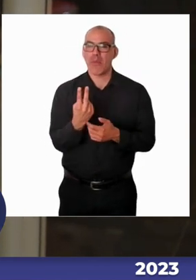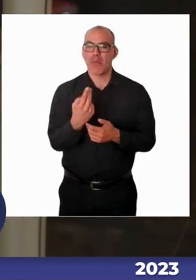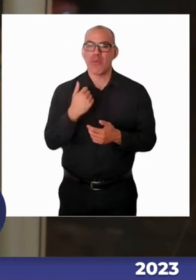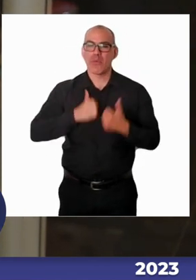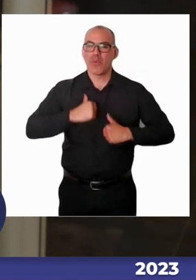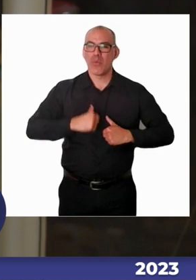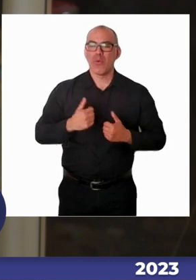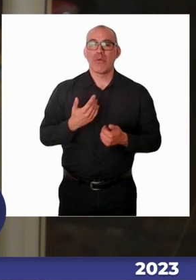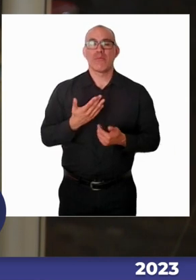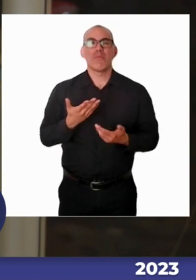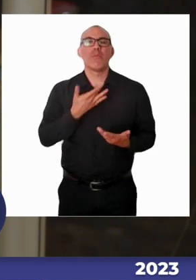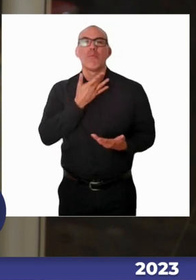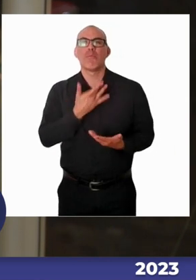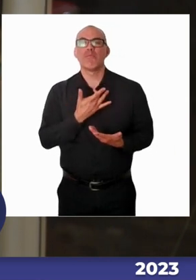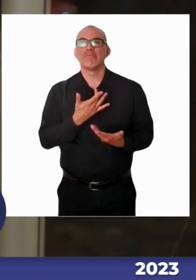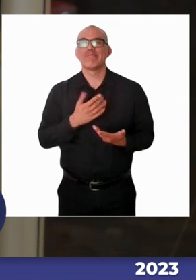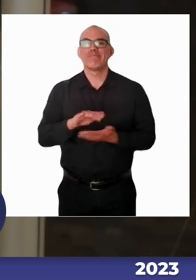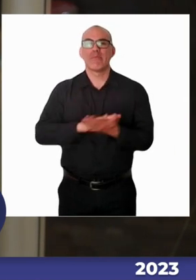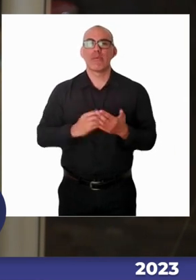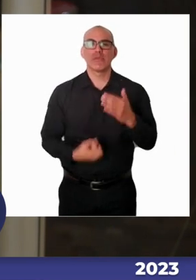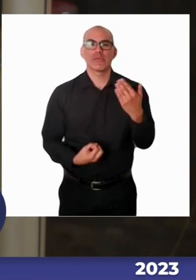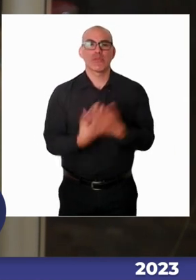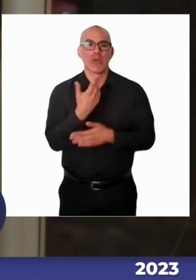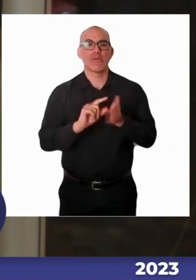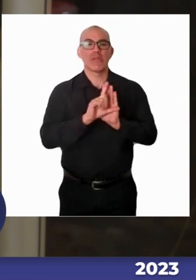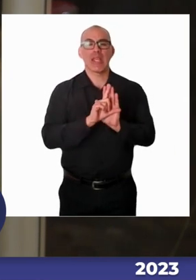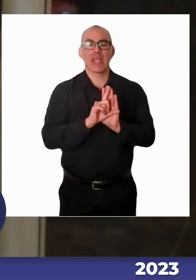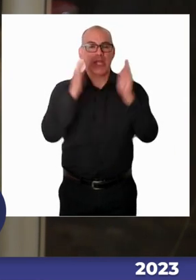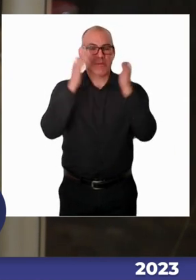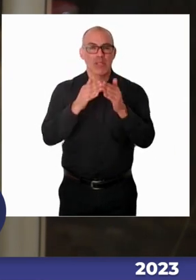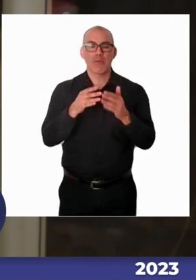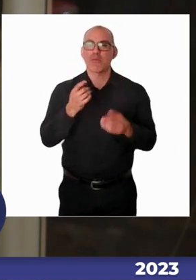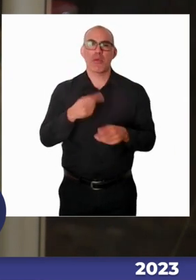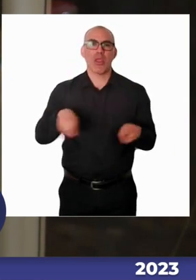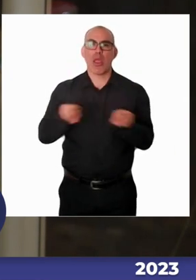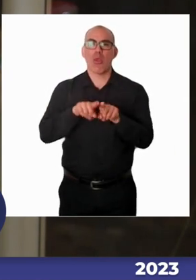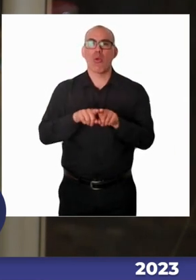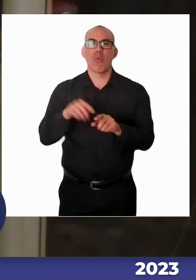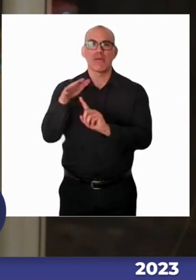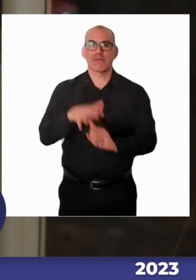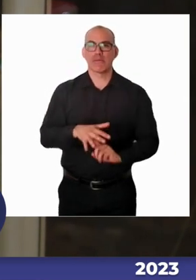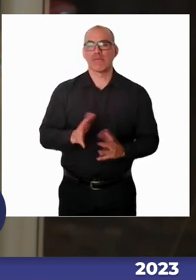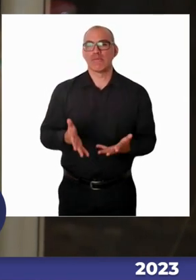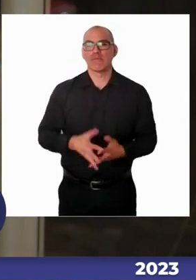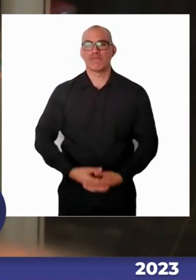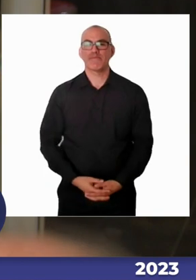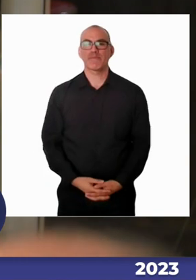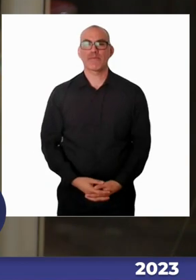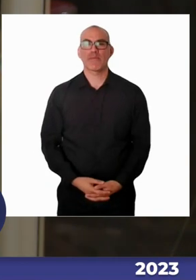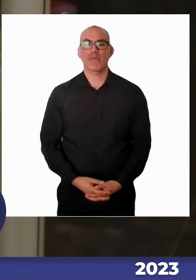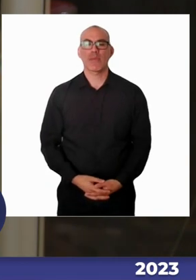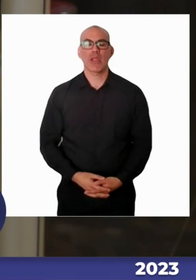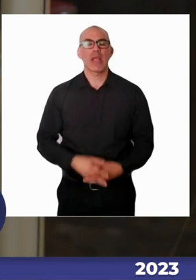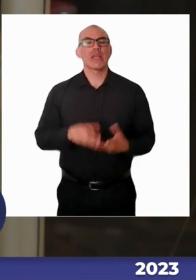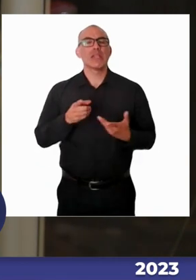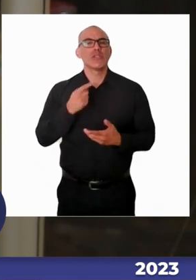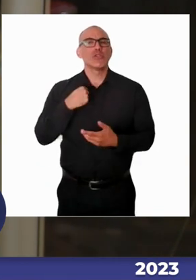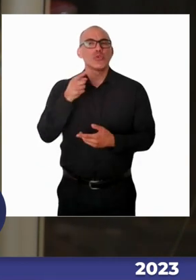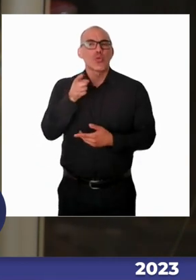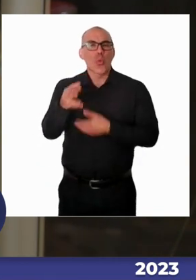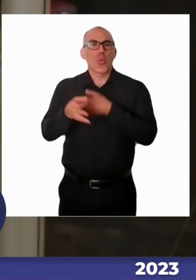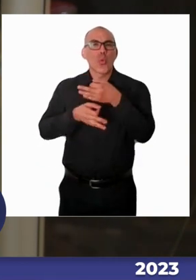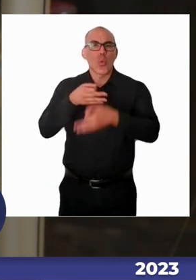integración escolar, que también está por ley, está normado hace muchos más años. De hecho, el programa de integración escolar cumple este año 33 años, ¿verdad?